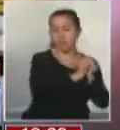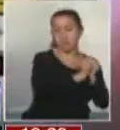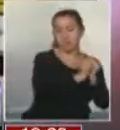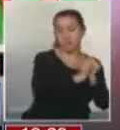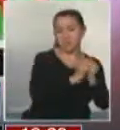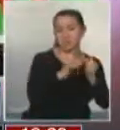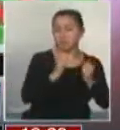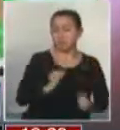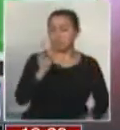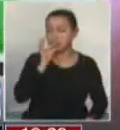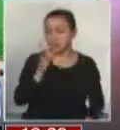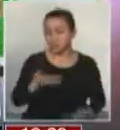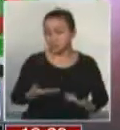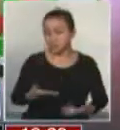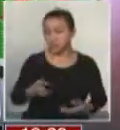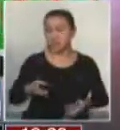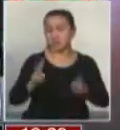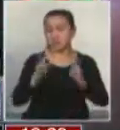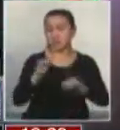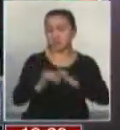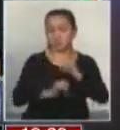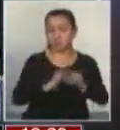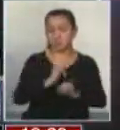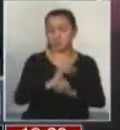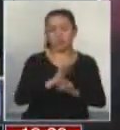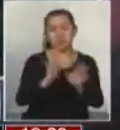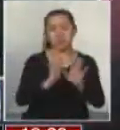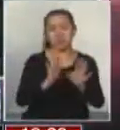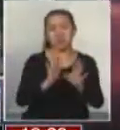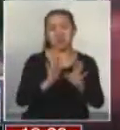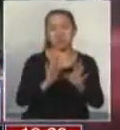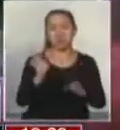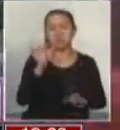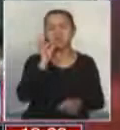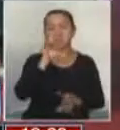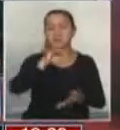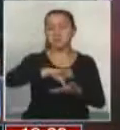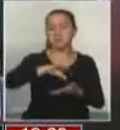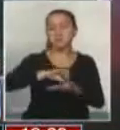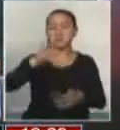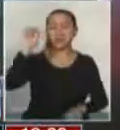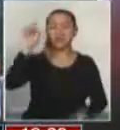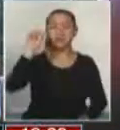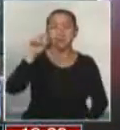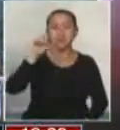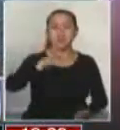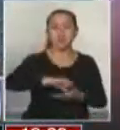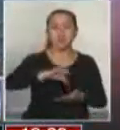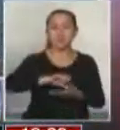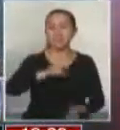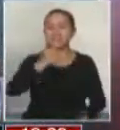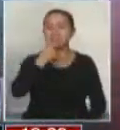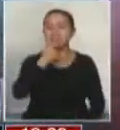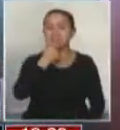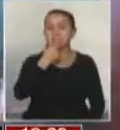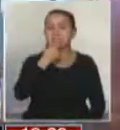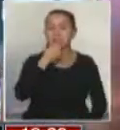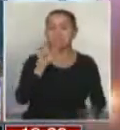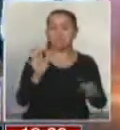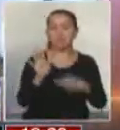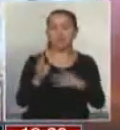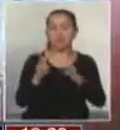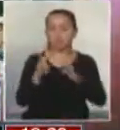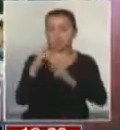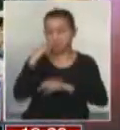si uno pudiera decirlo así, en el derecho internacional. Nadie va a sostener que países como Alemania o países como Inglaterra violan los derechos